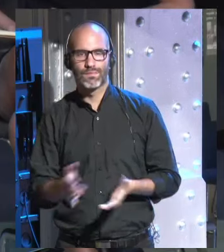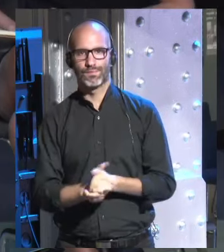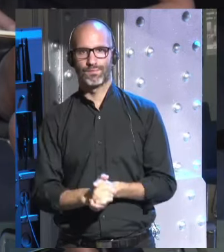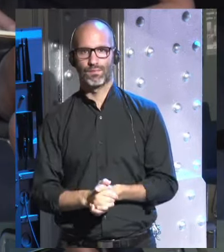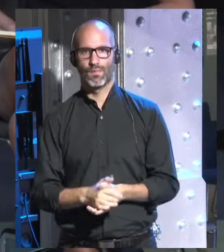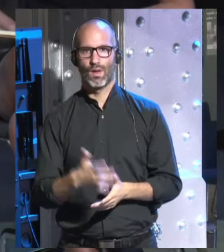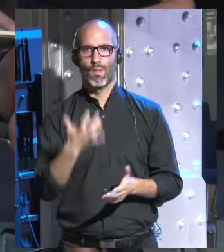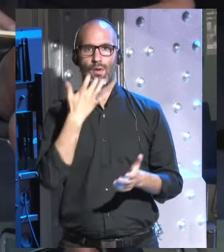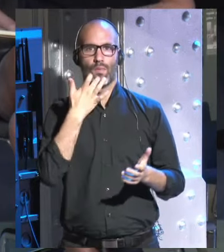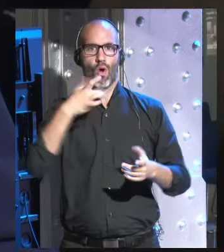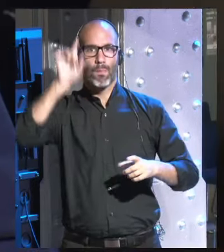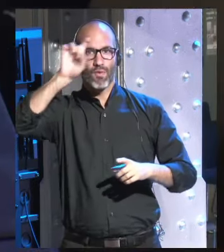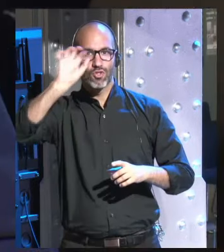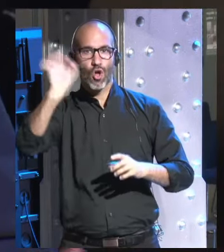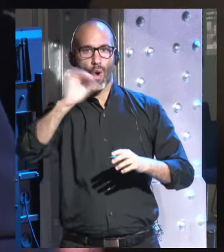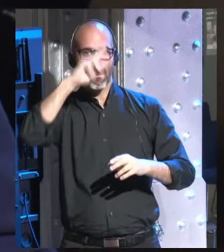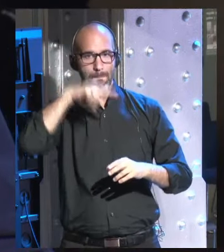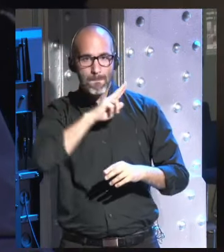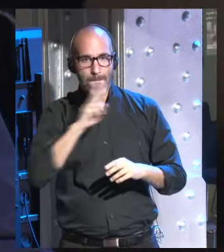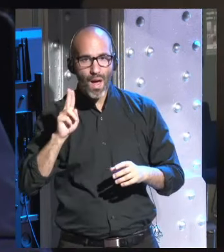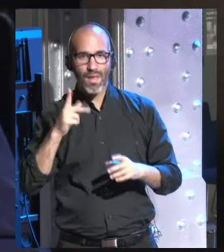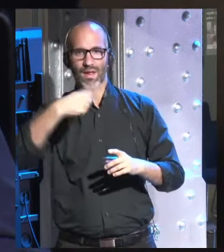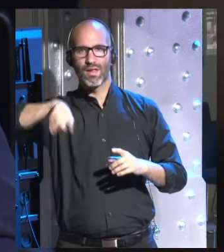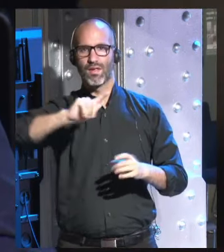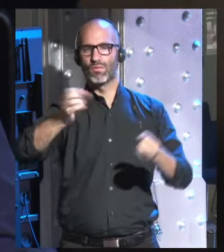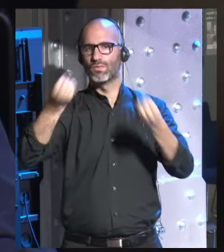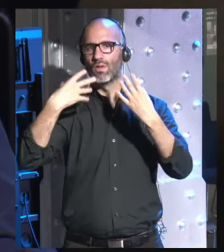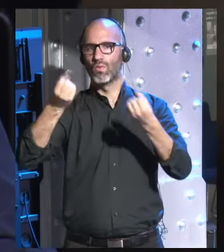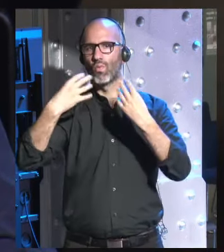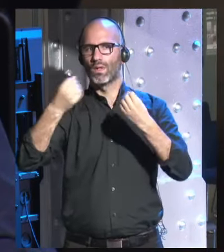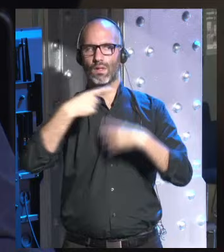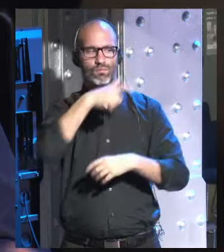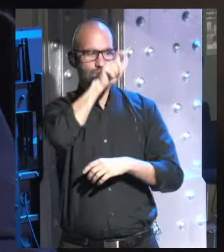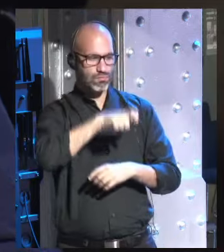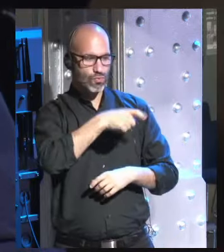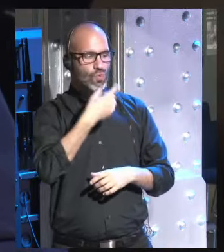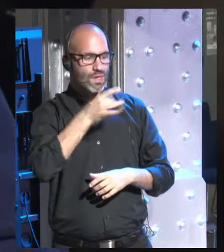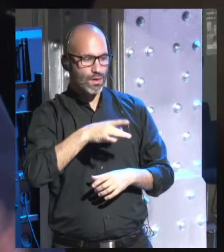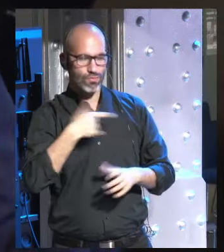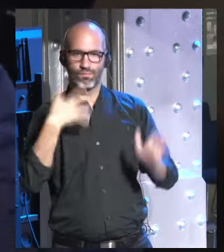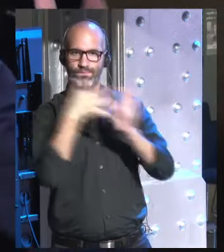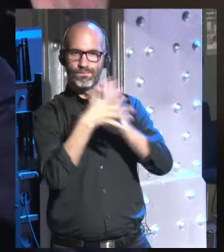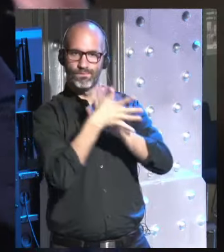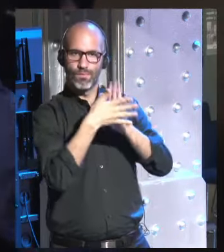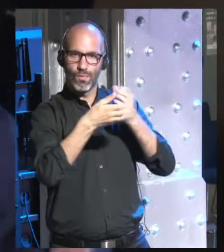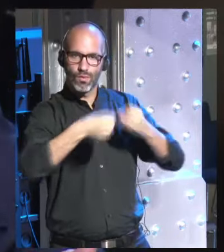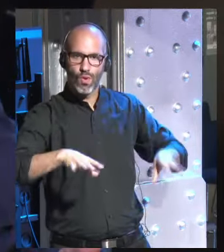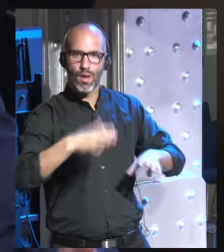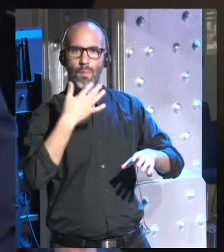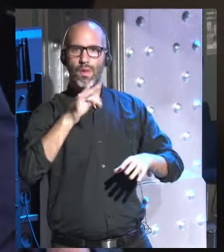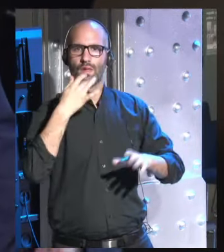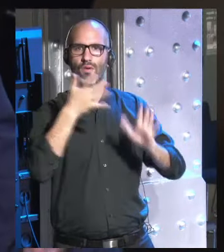los profesores o los padres te cuentan una historia de quién eres tal vez te dicen